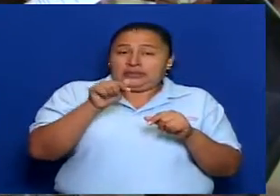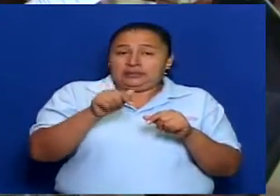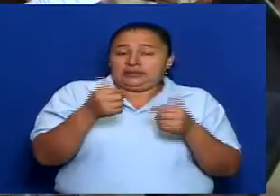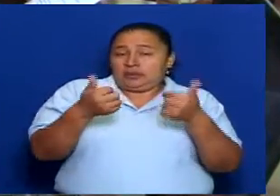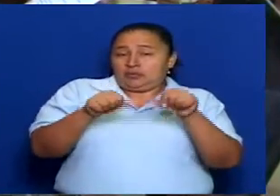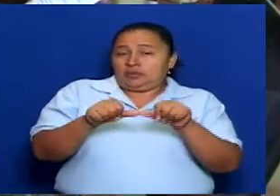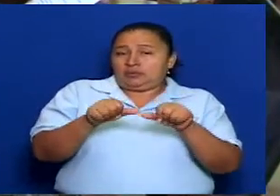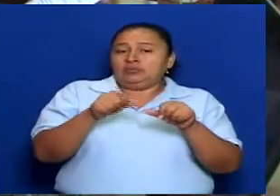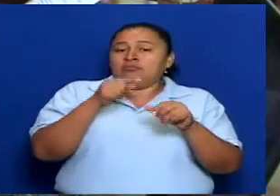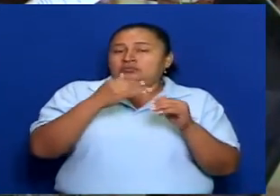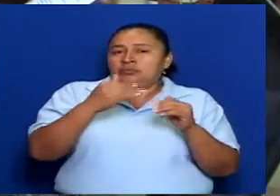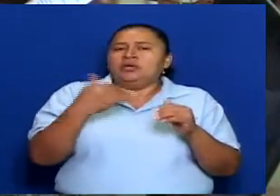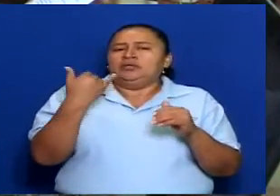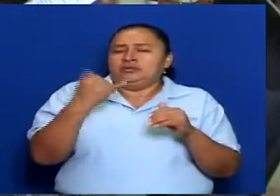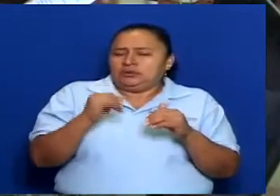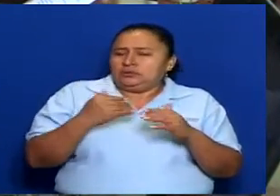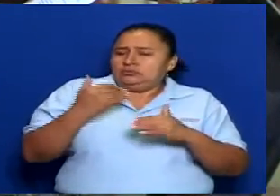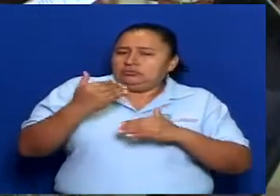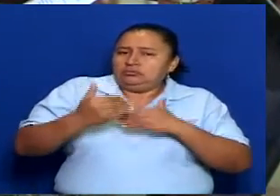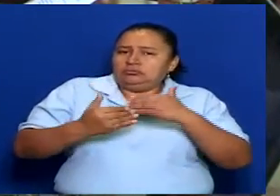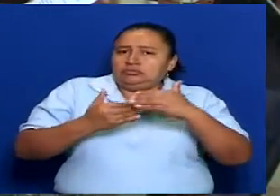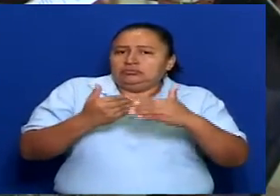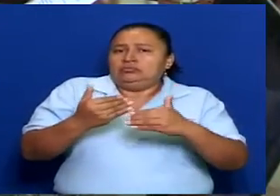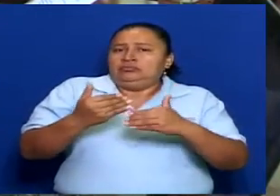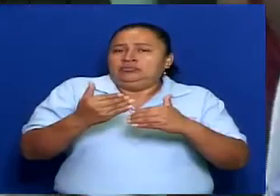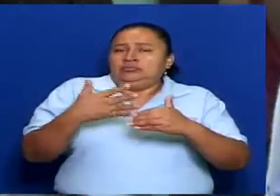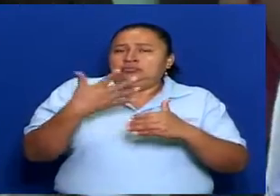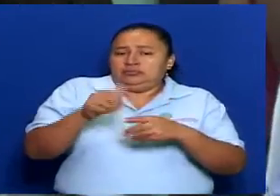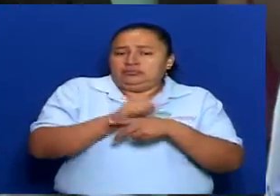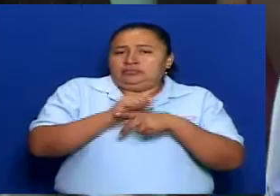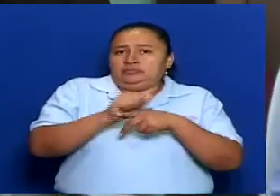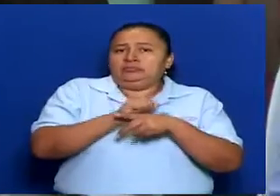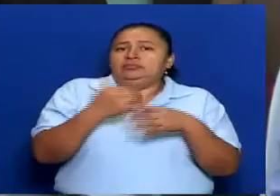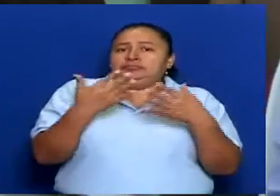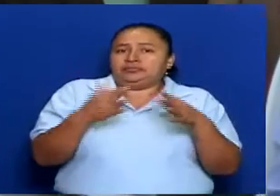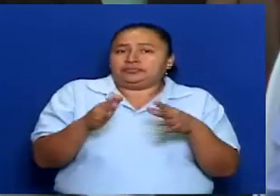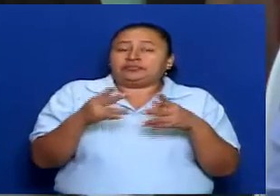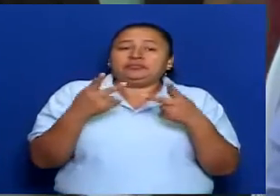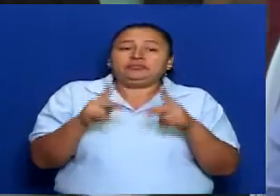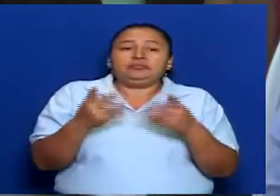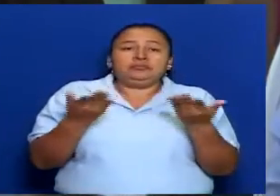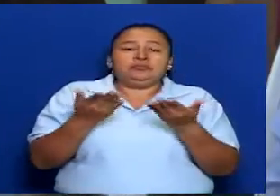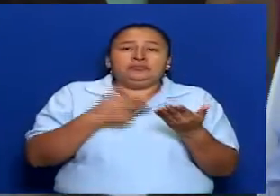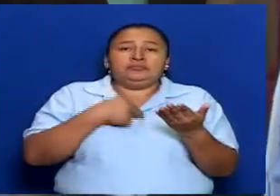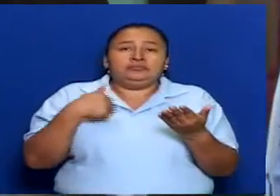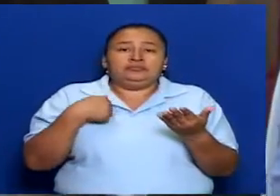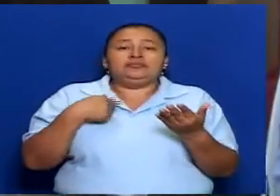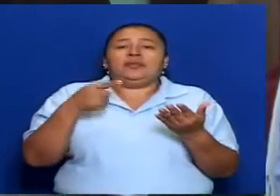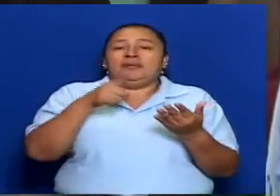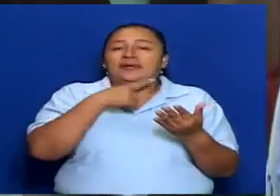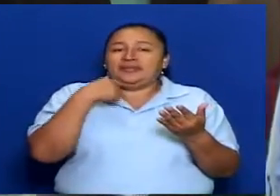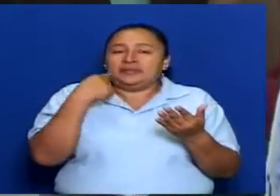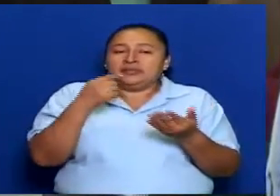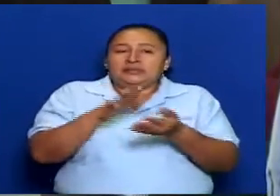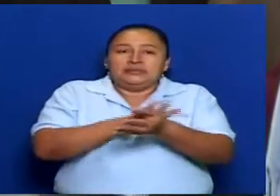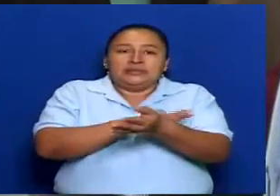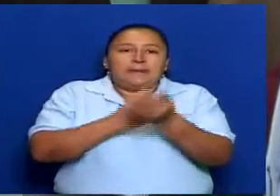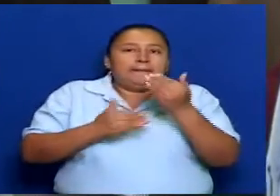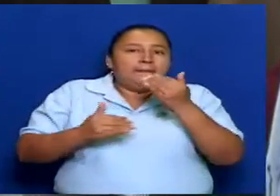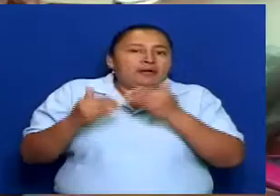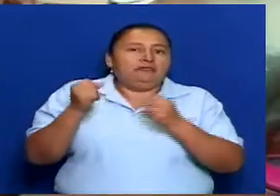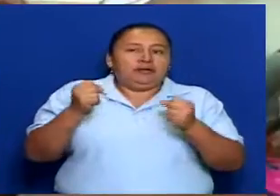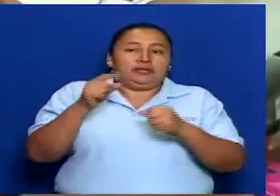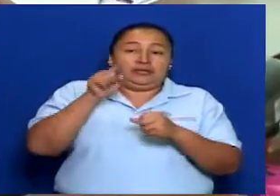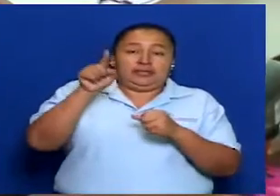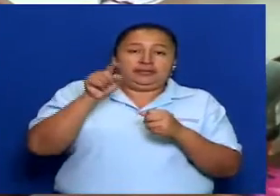marco, creo que sí se ha venido implementando, pero ¿cómo lo hacemos para que eso se sienta con mayor peso?